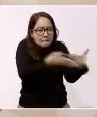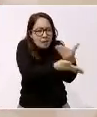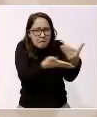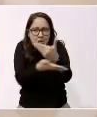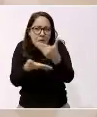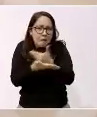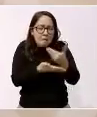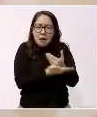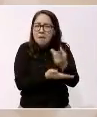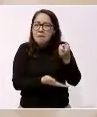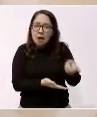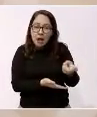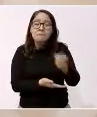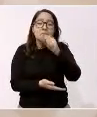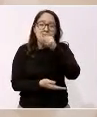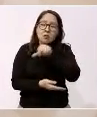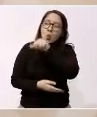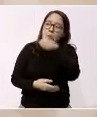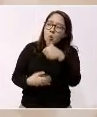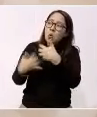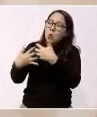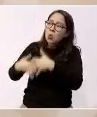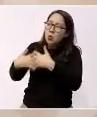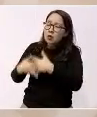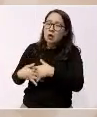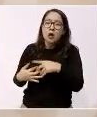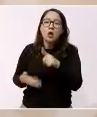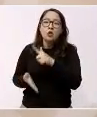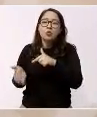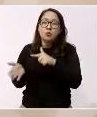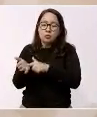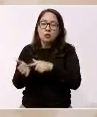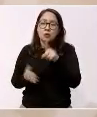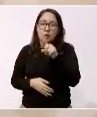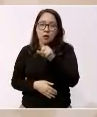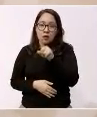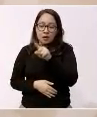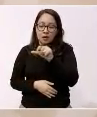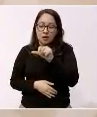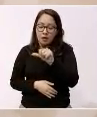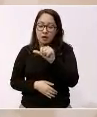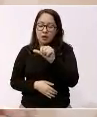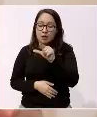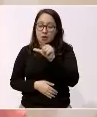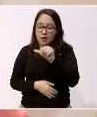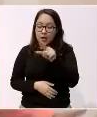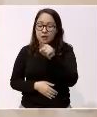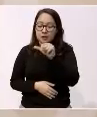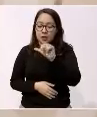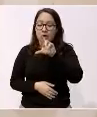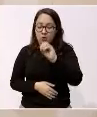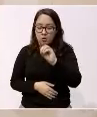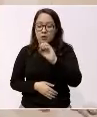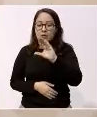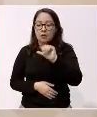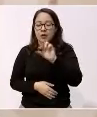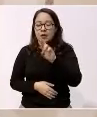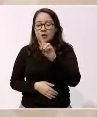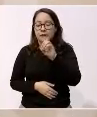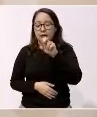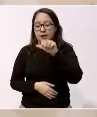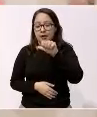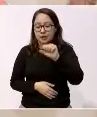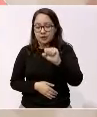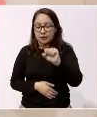en Lázaro Cárdenas, Michoacán. Y vamos ahora a